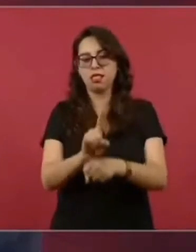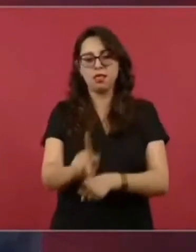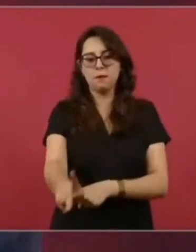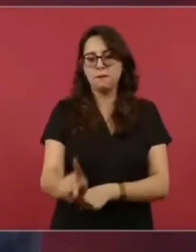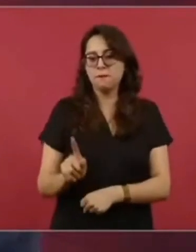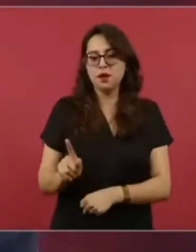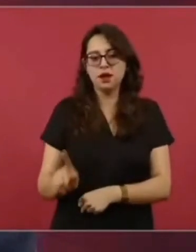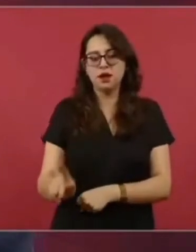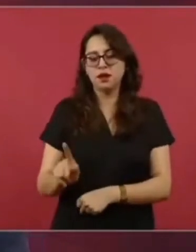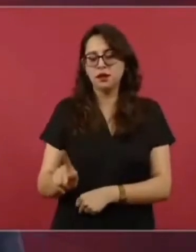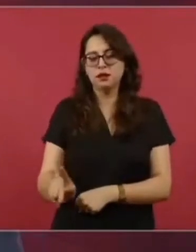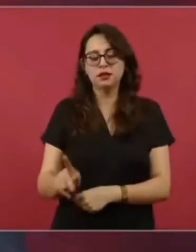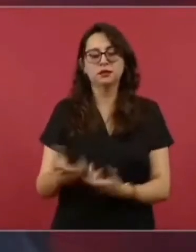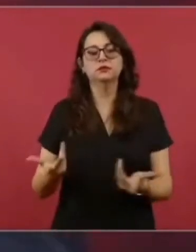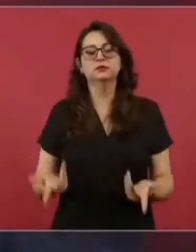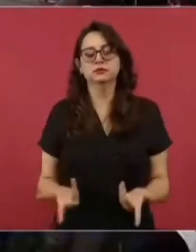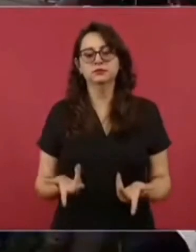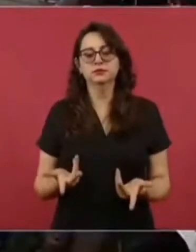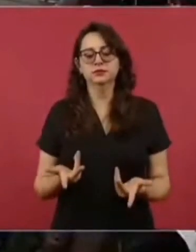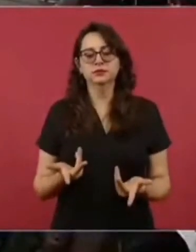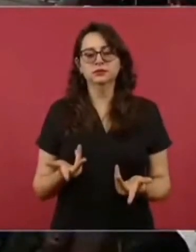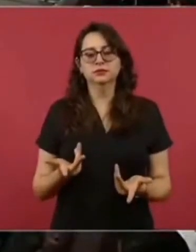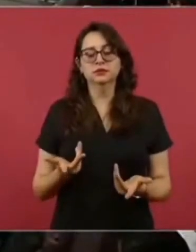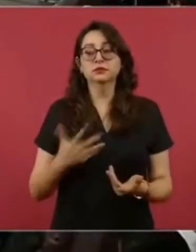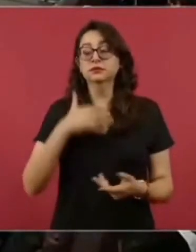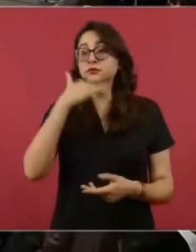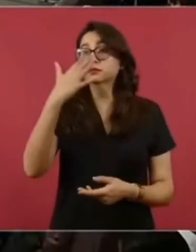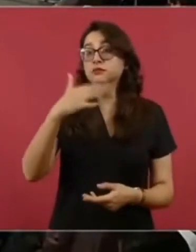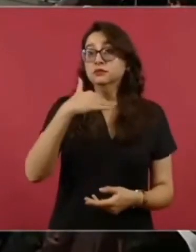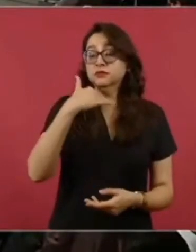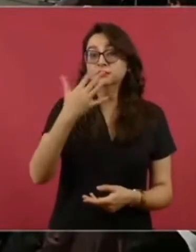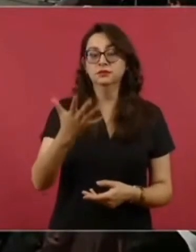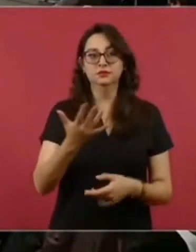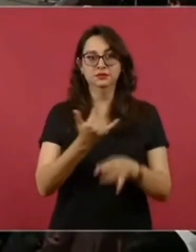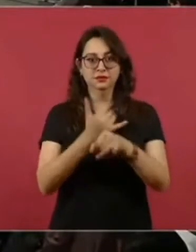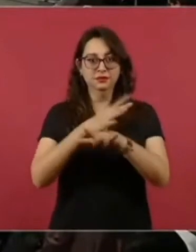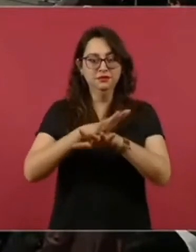no se permitía ocultar información,